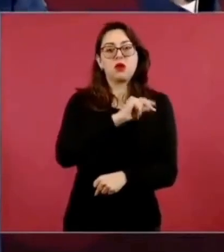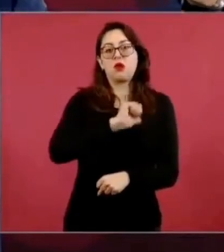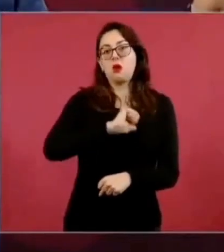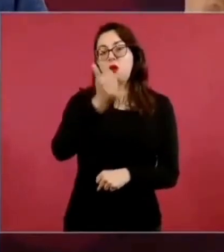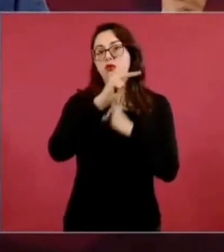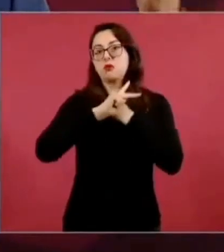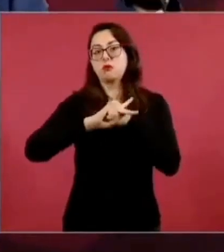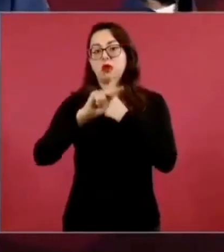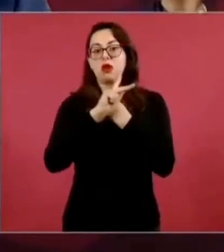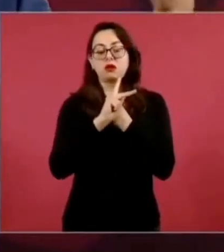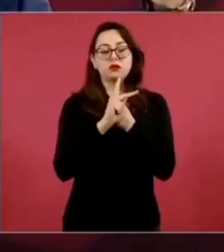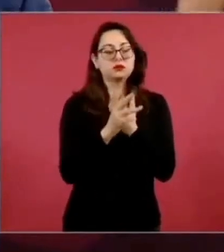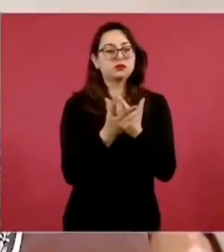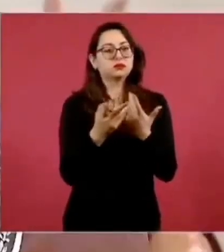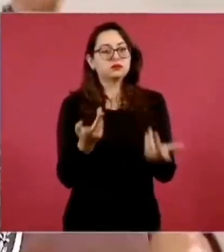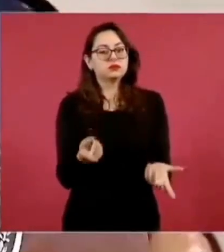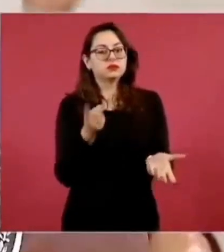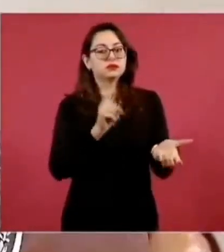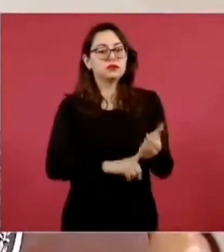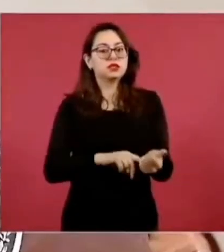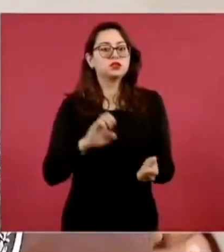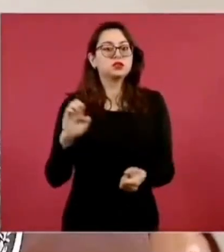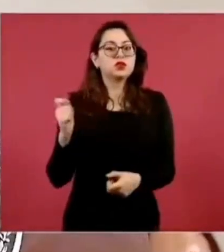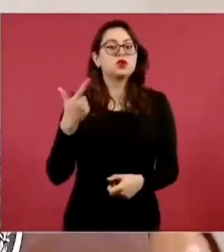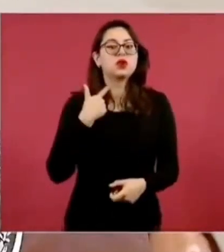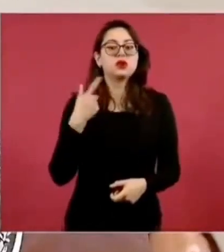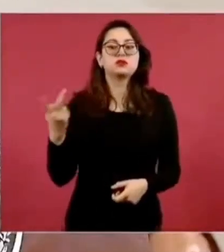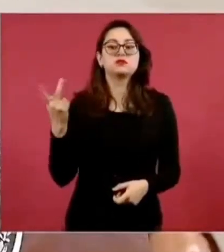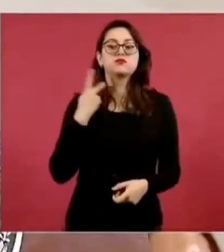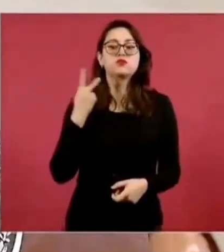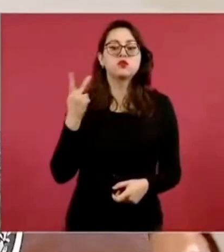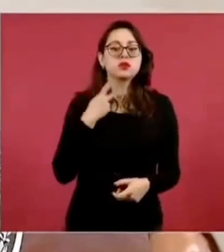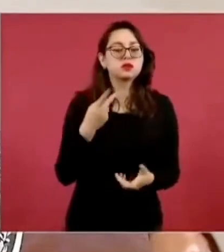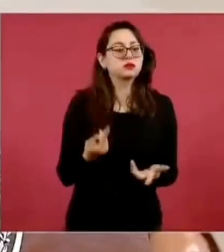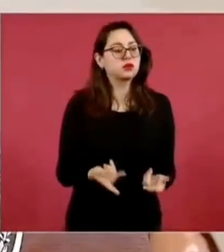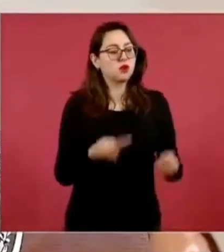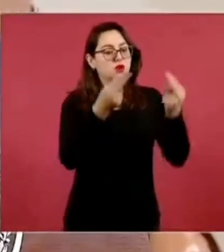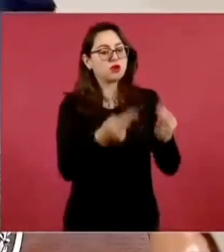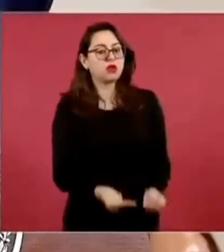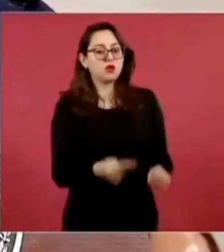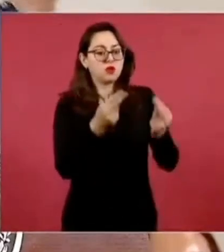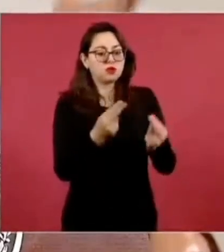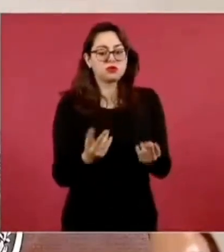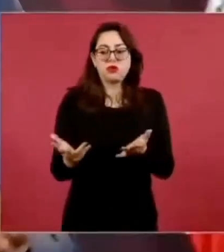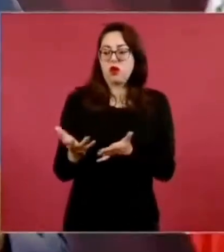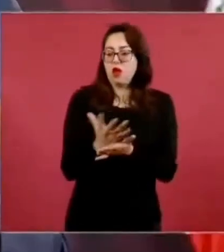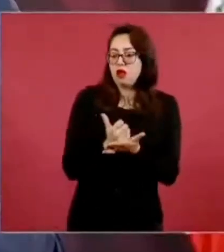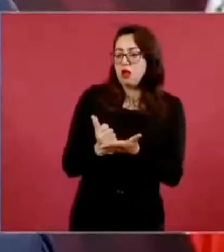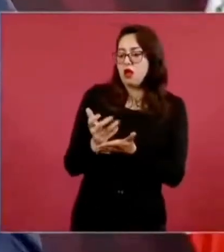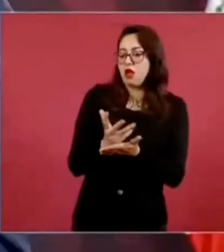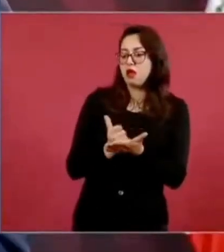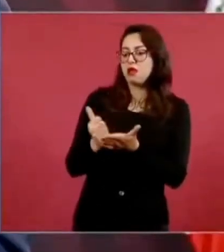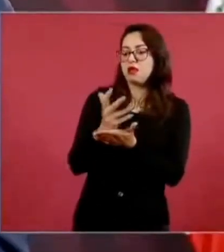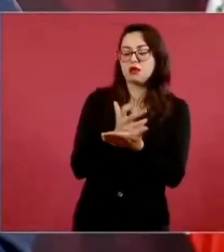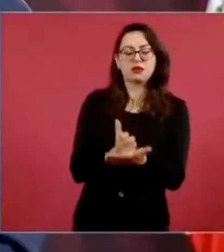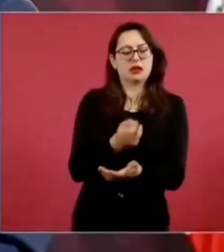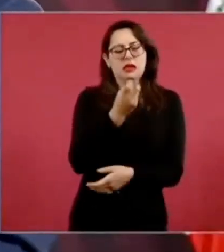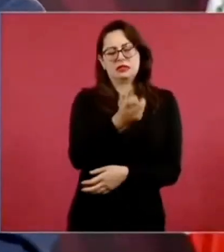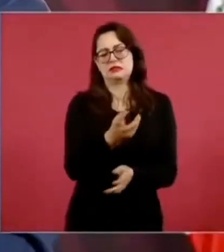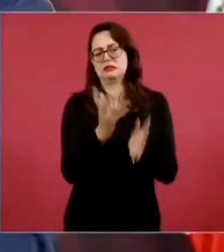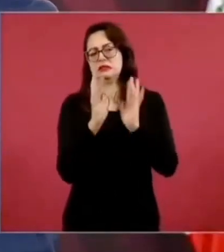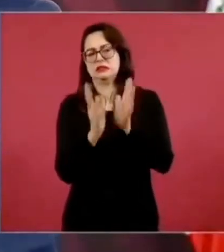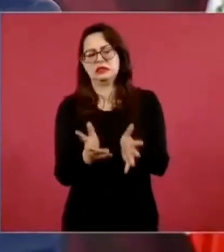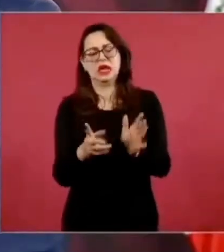jugosos los políticos corruptos de México. Ya hemos hablado mucho de esto,